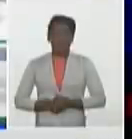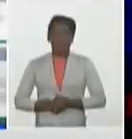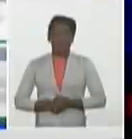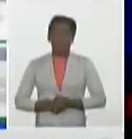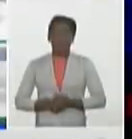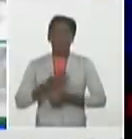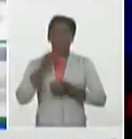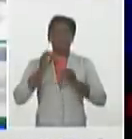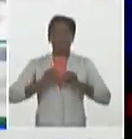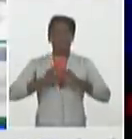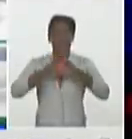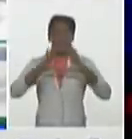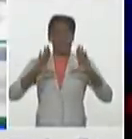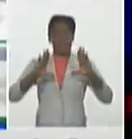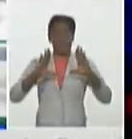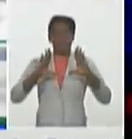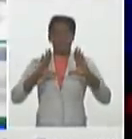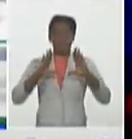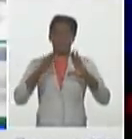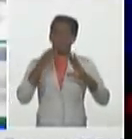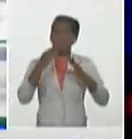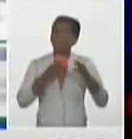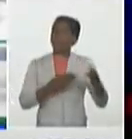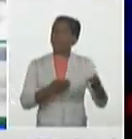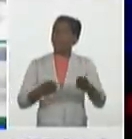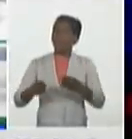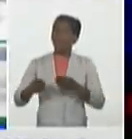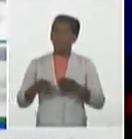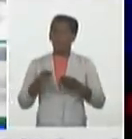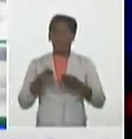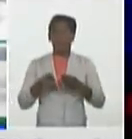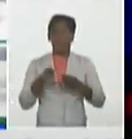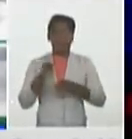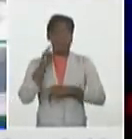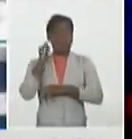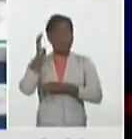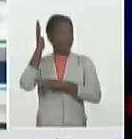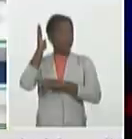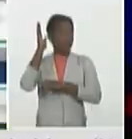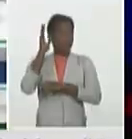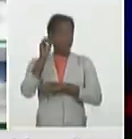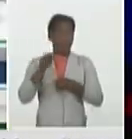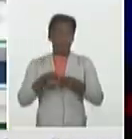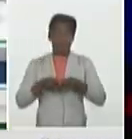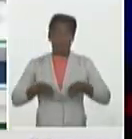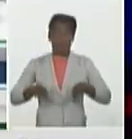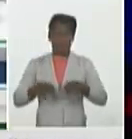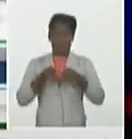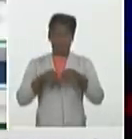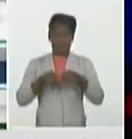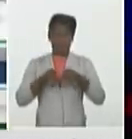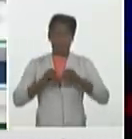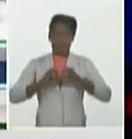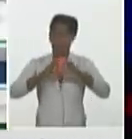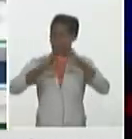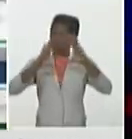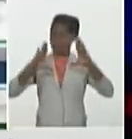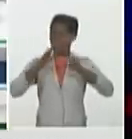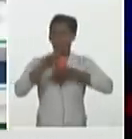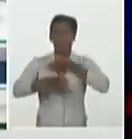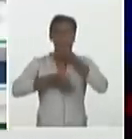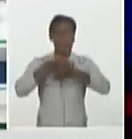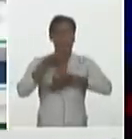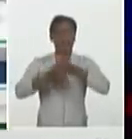Buenos días, qué placer saludarle. Bienvenido a una nueva conferencia de prensa, espacio que lleva usted en cada mañana la información más